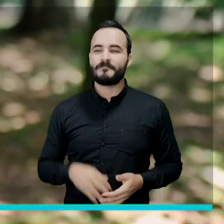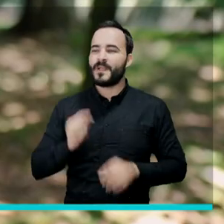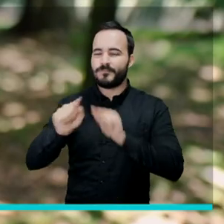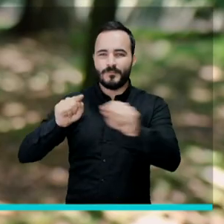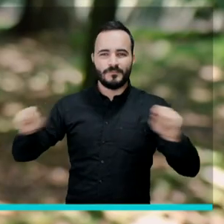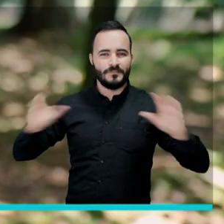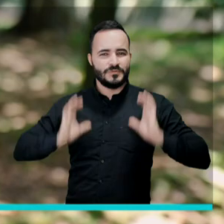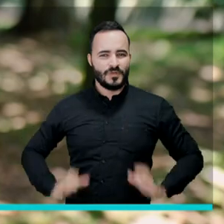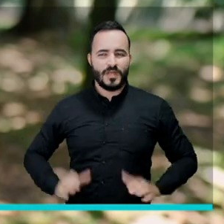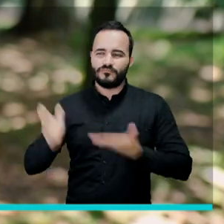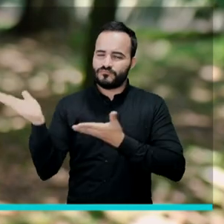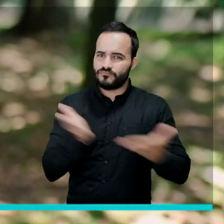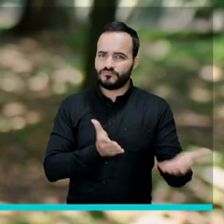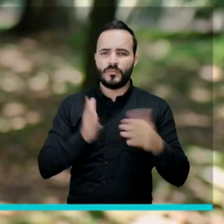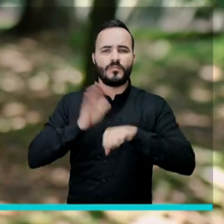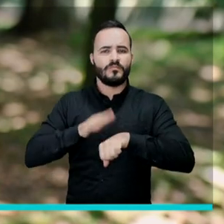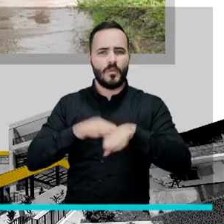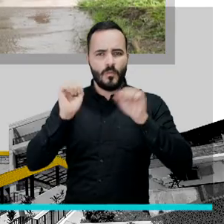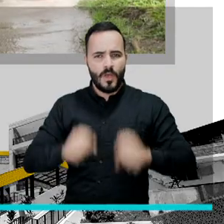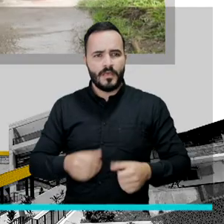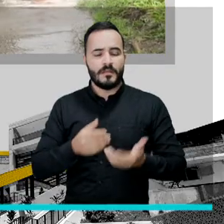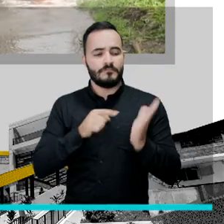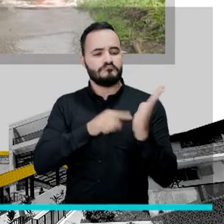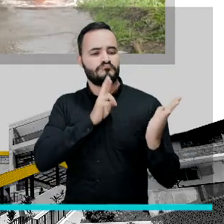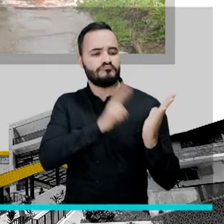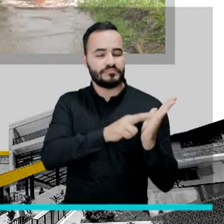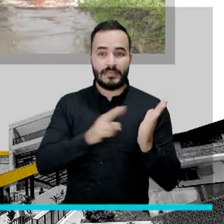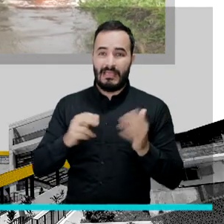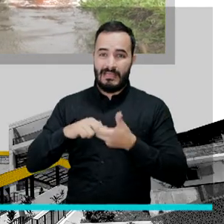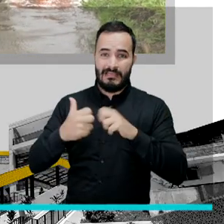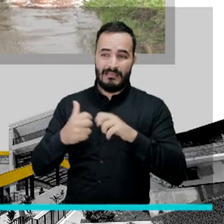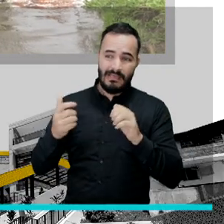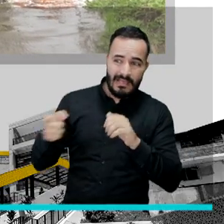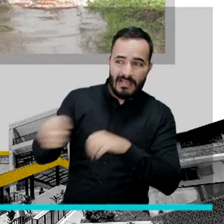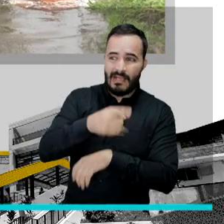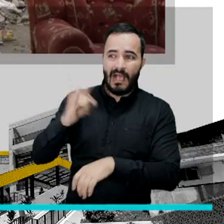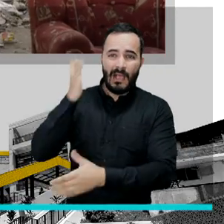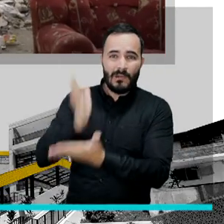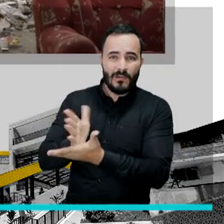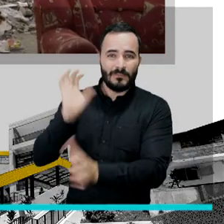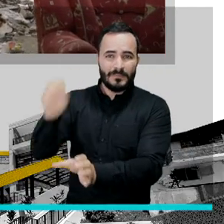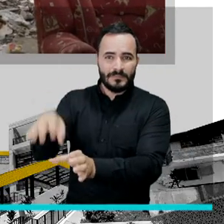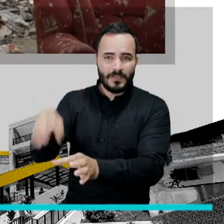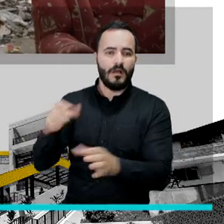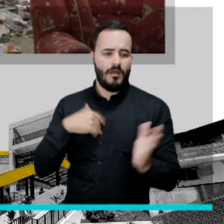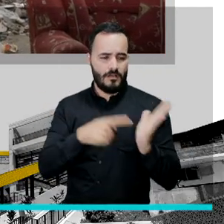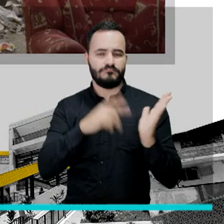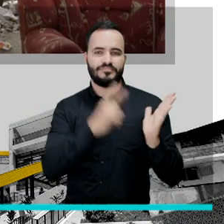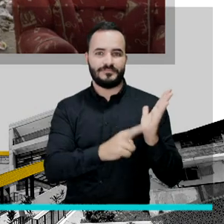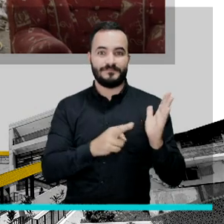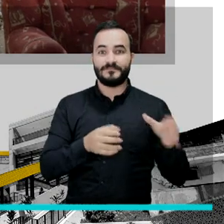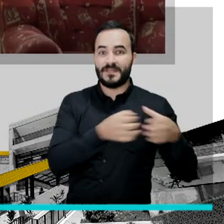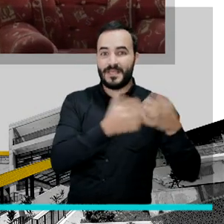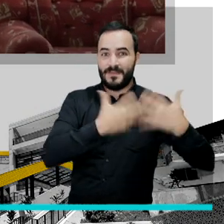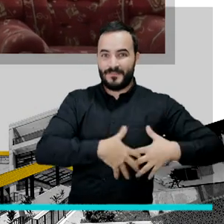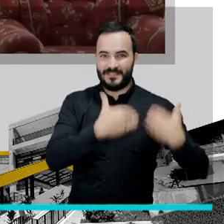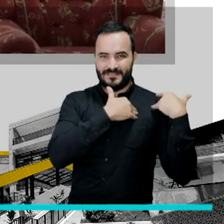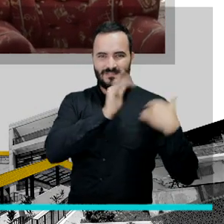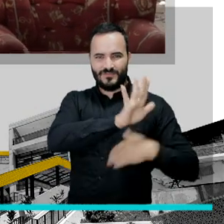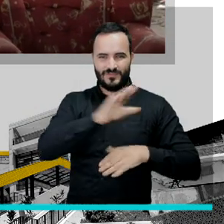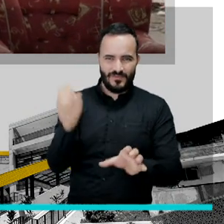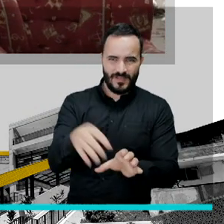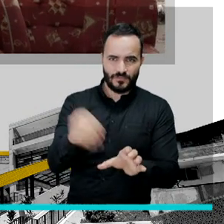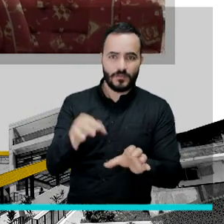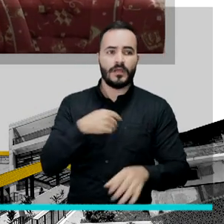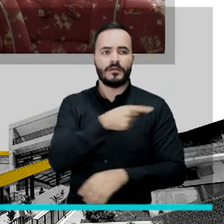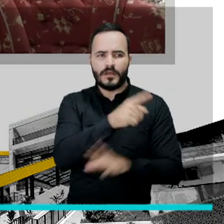Los ciudadanos también van a poder reportar problemas de basuras. En bares se comprometió a que con un equipo élite van a